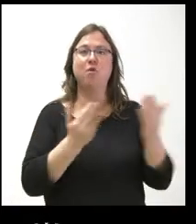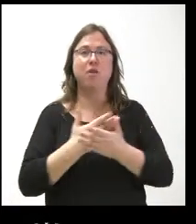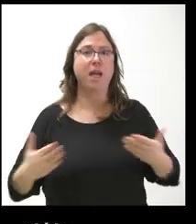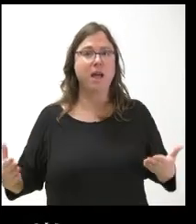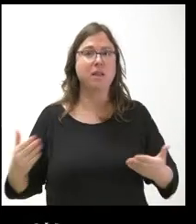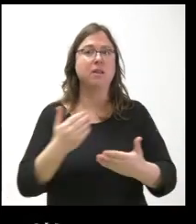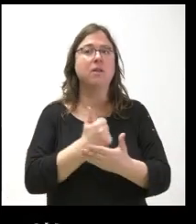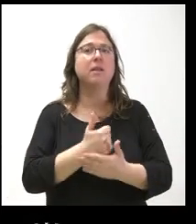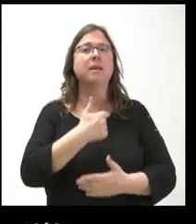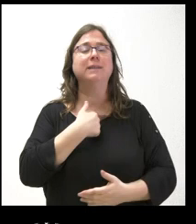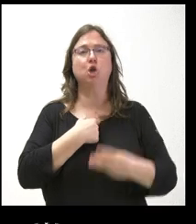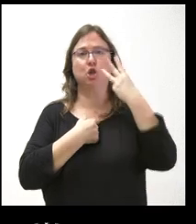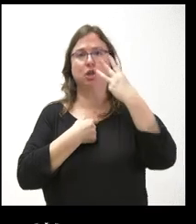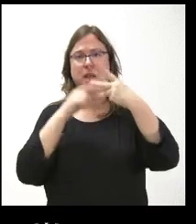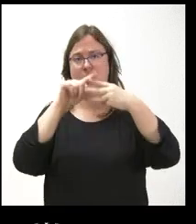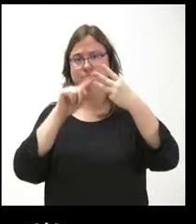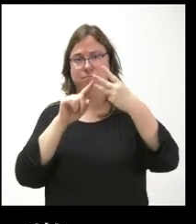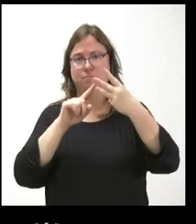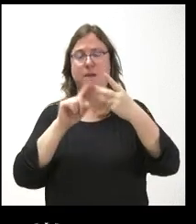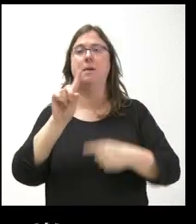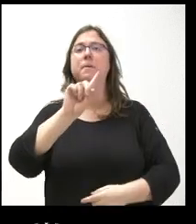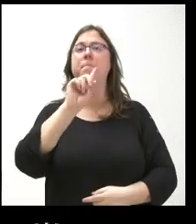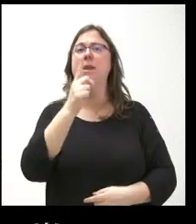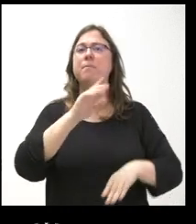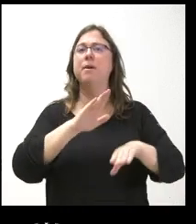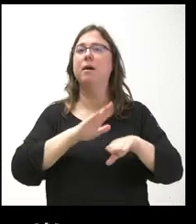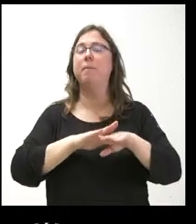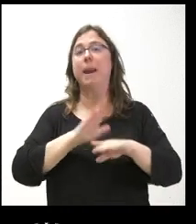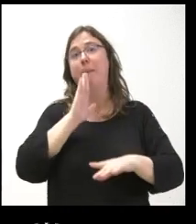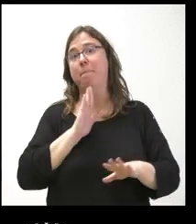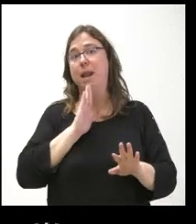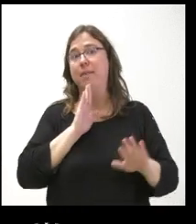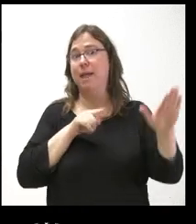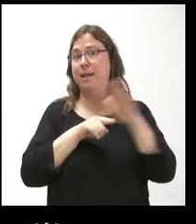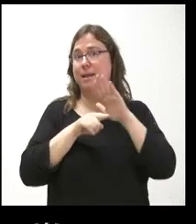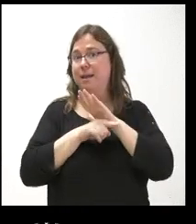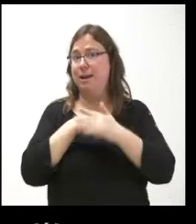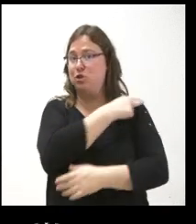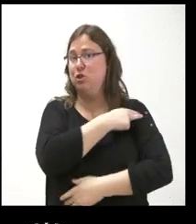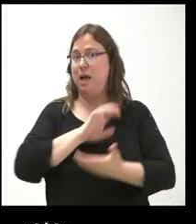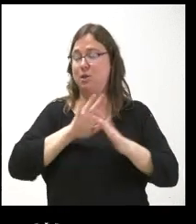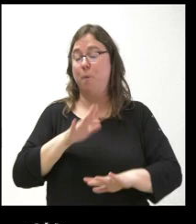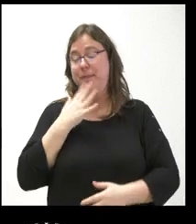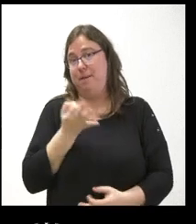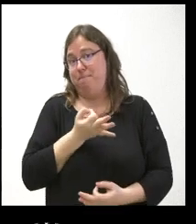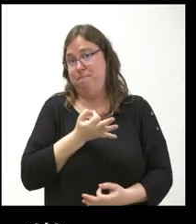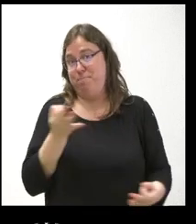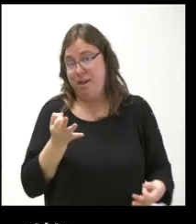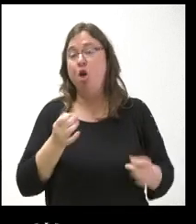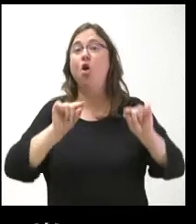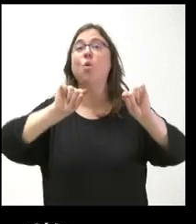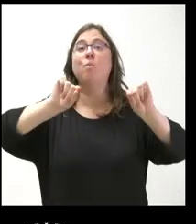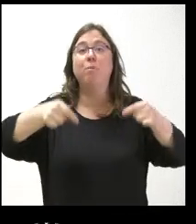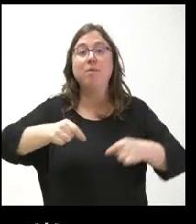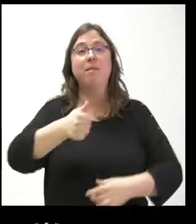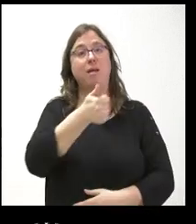Yo tengo tres cuestiones. La primera es que, para lo modélica que parece la gestión sanitaria en Castilla y León, en la provincia todavía